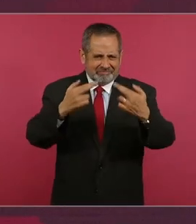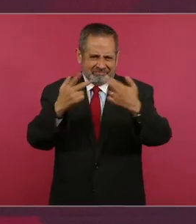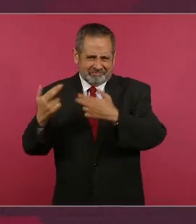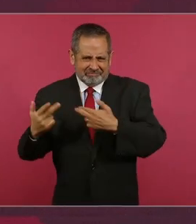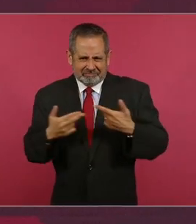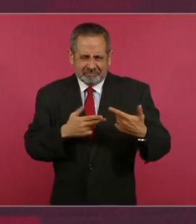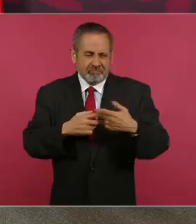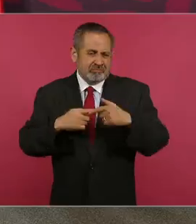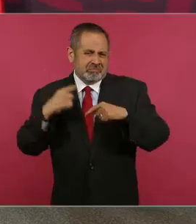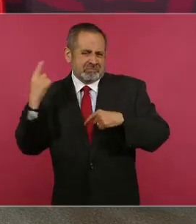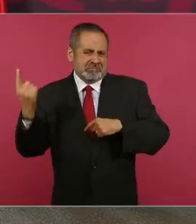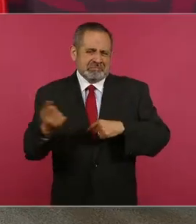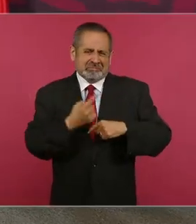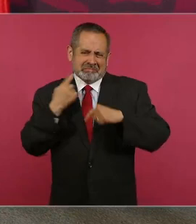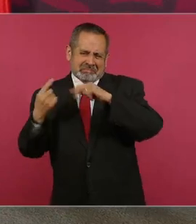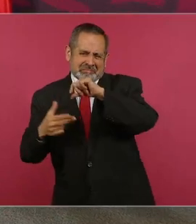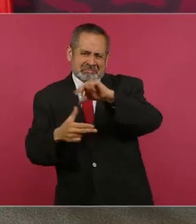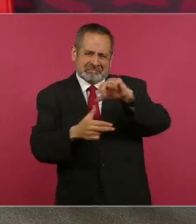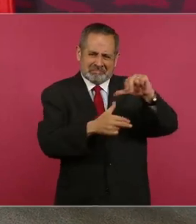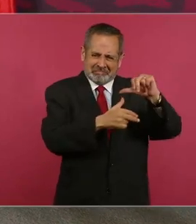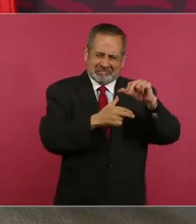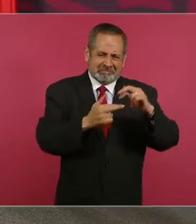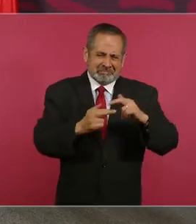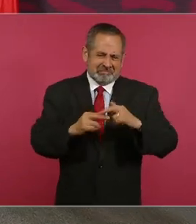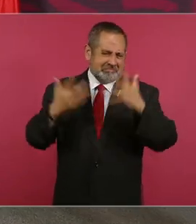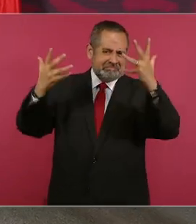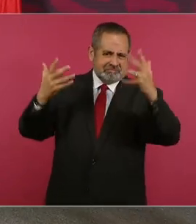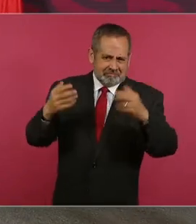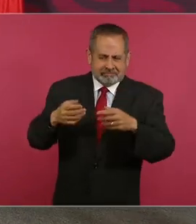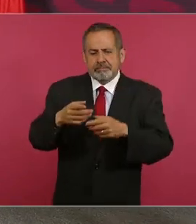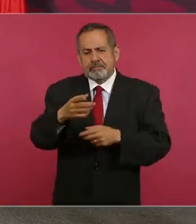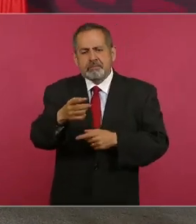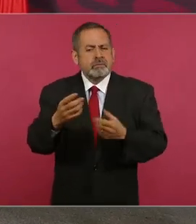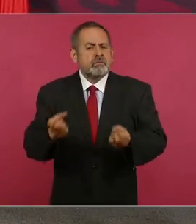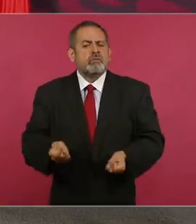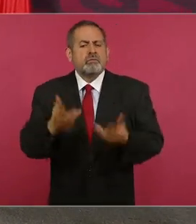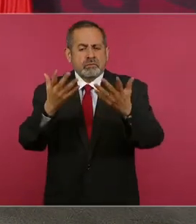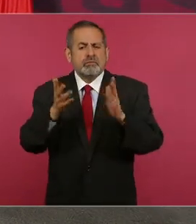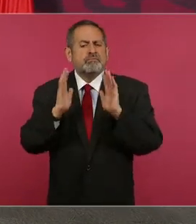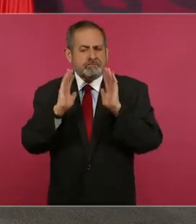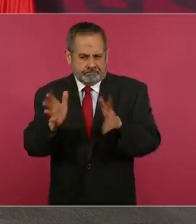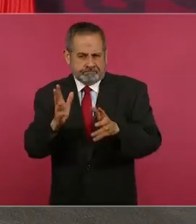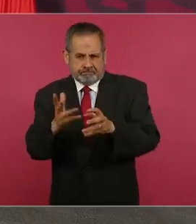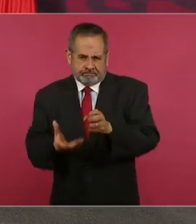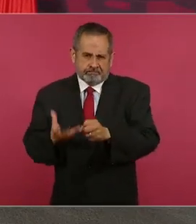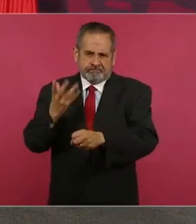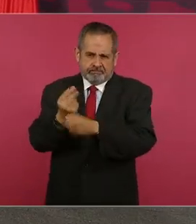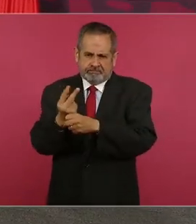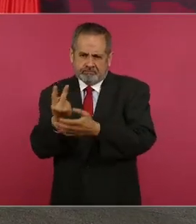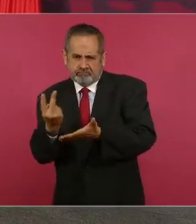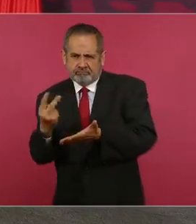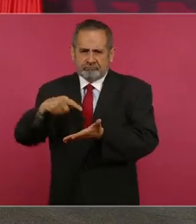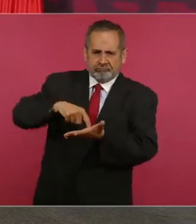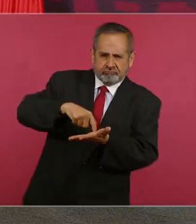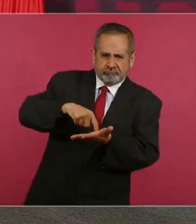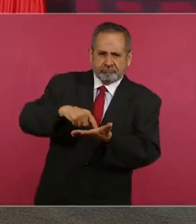que tumbó el huracán, ¿cuántos han puesto de pie,